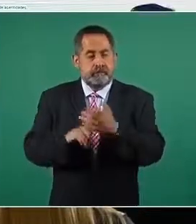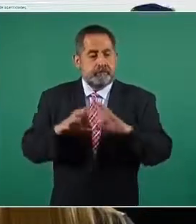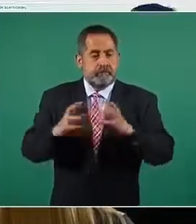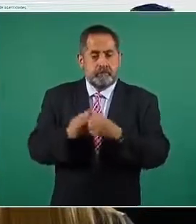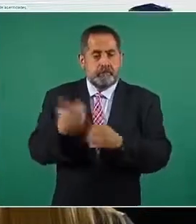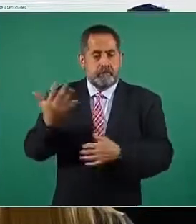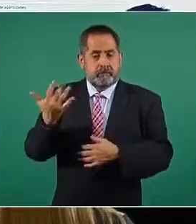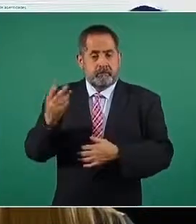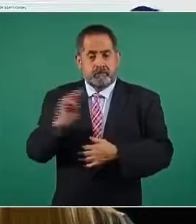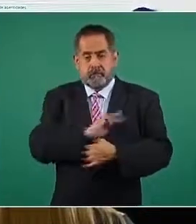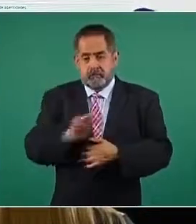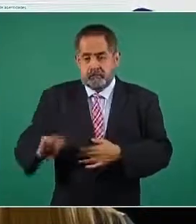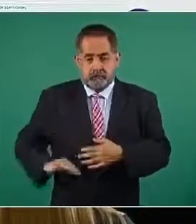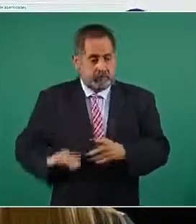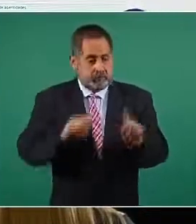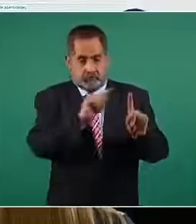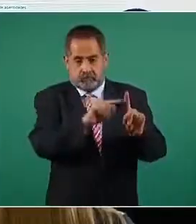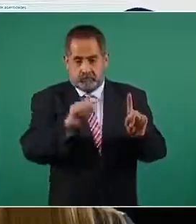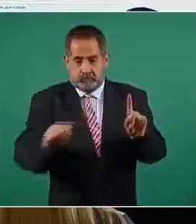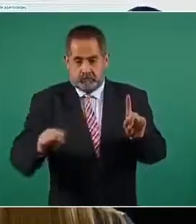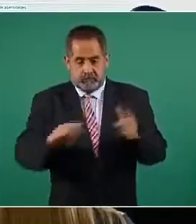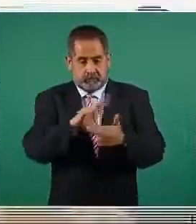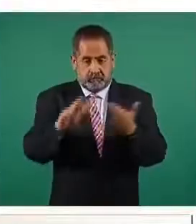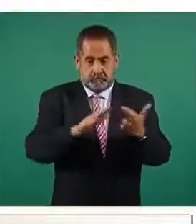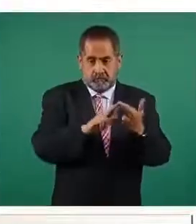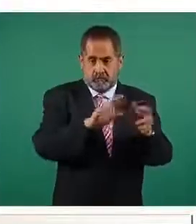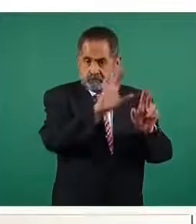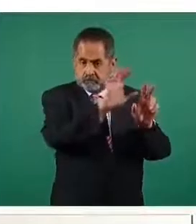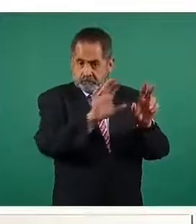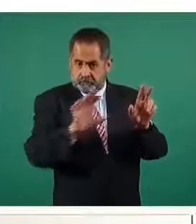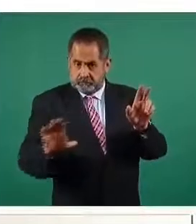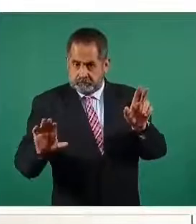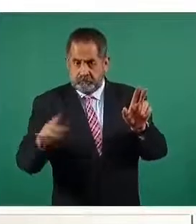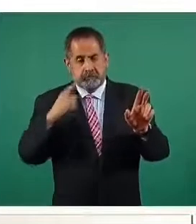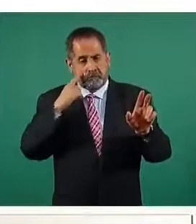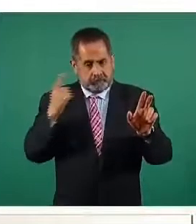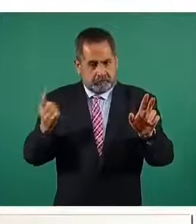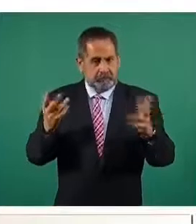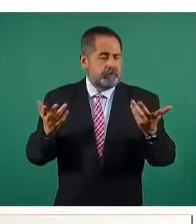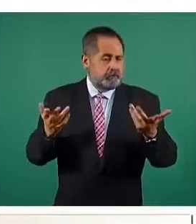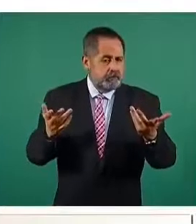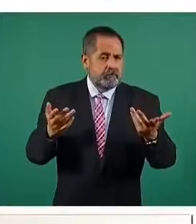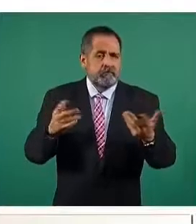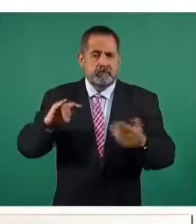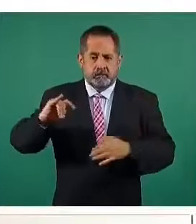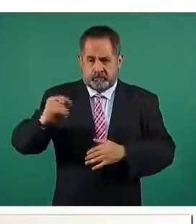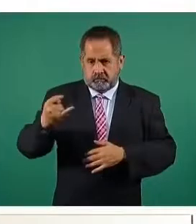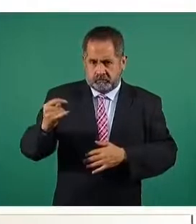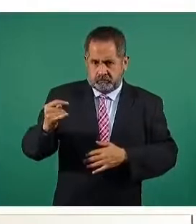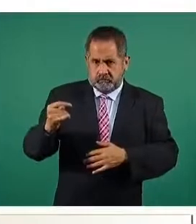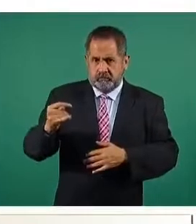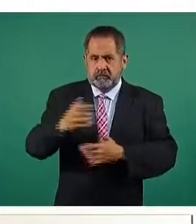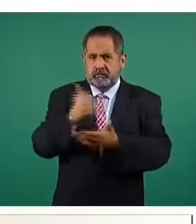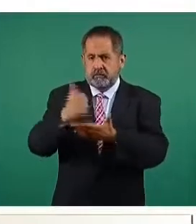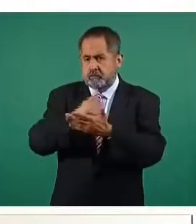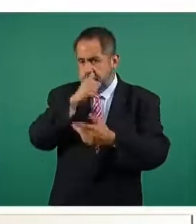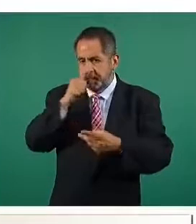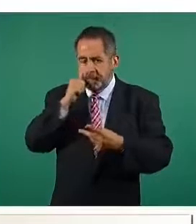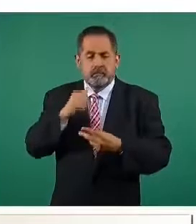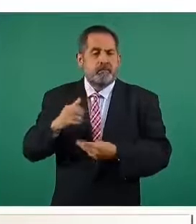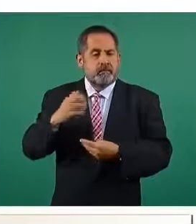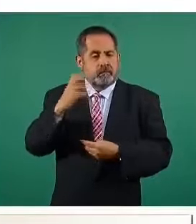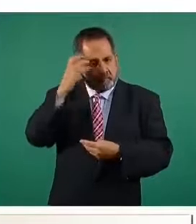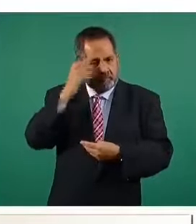municipios en estas cinco regiones y hay que decir que está Tijuana, Ciudad Juárez, León,